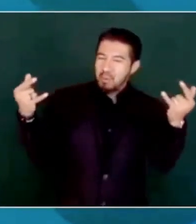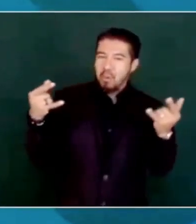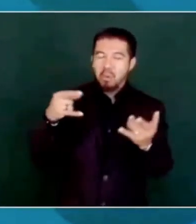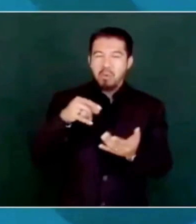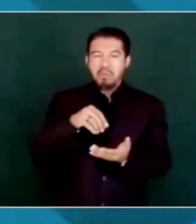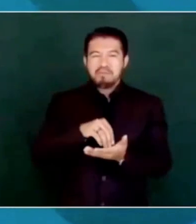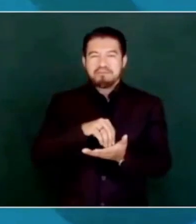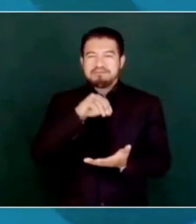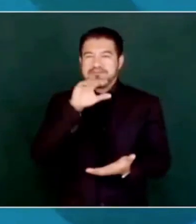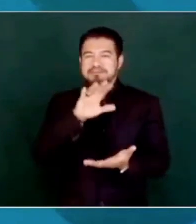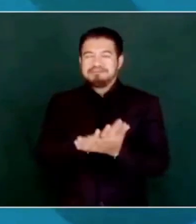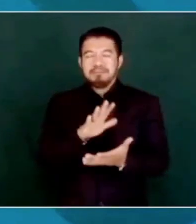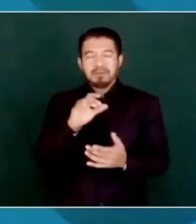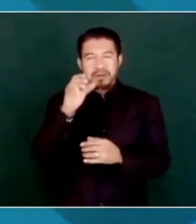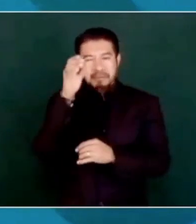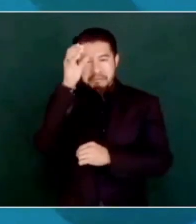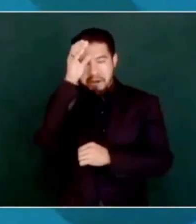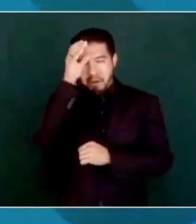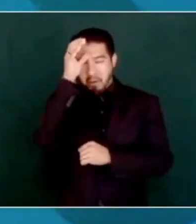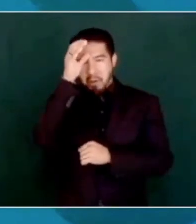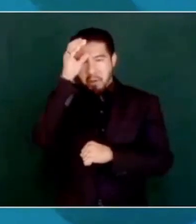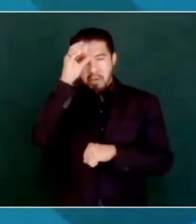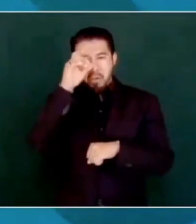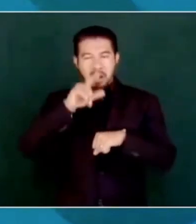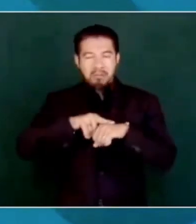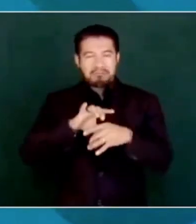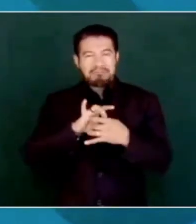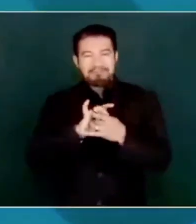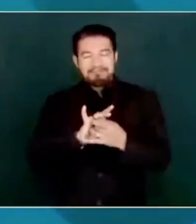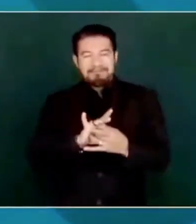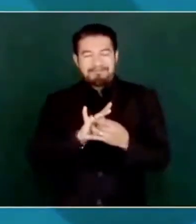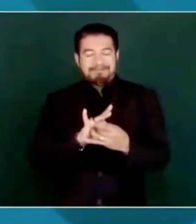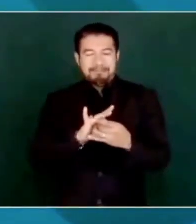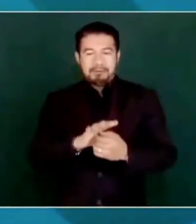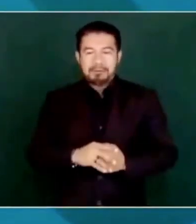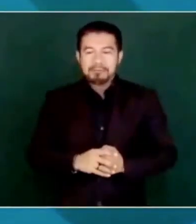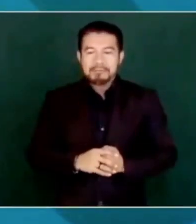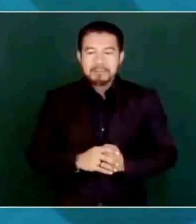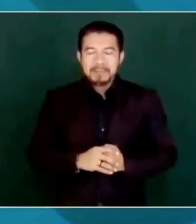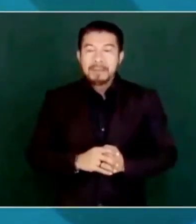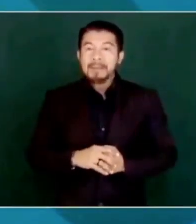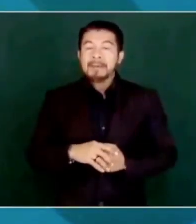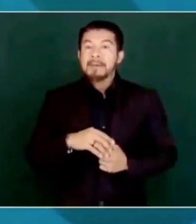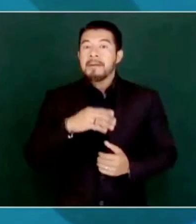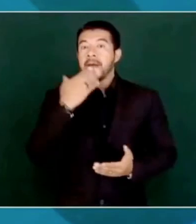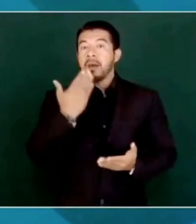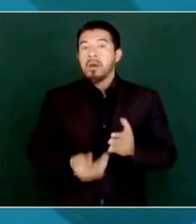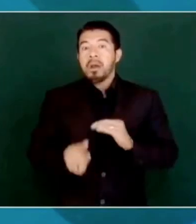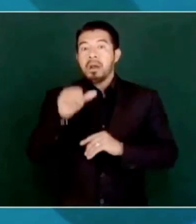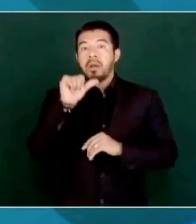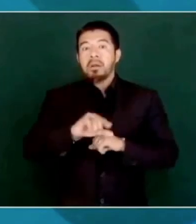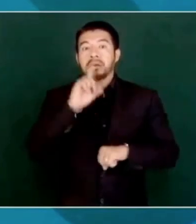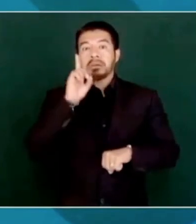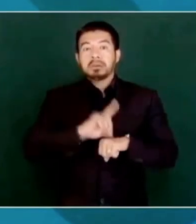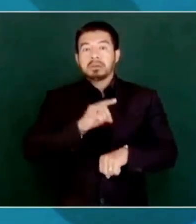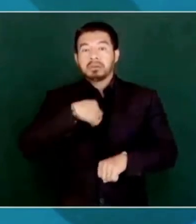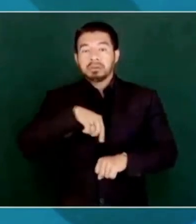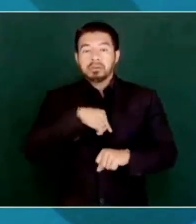cultura. El día de hoy vamos a informar